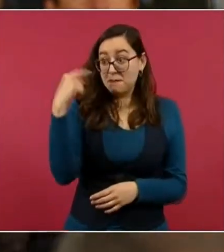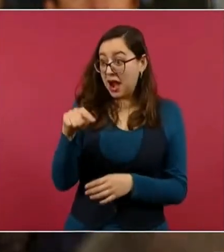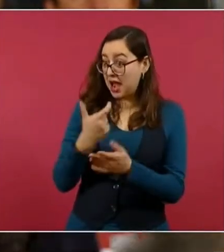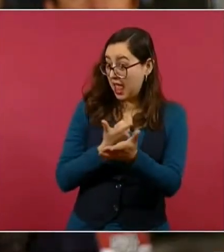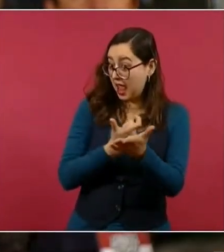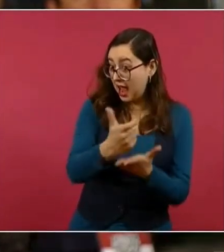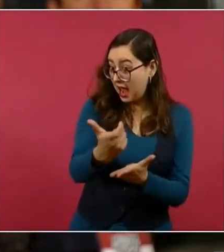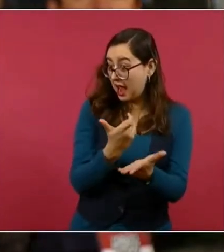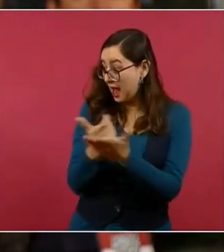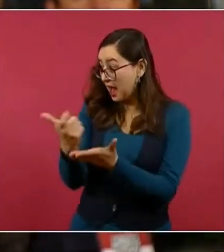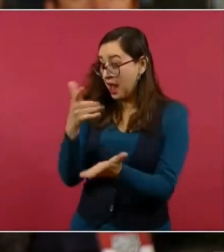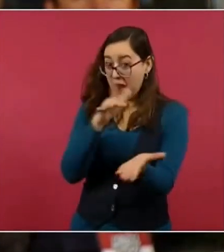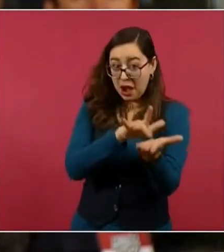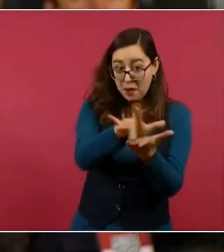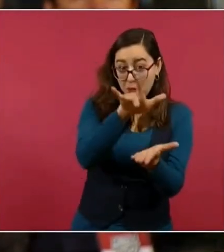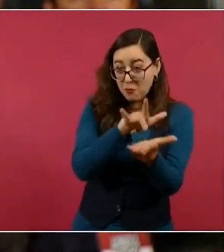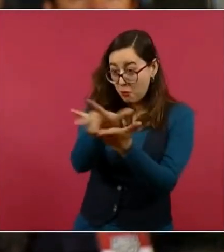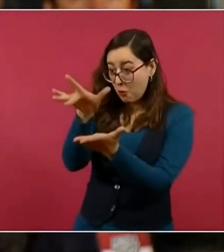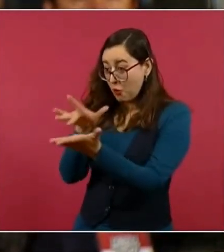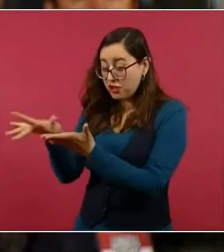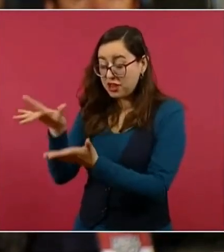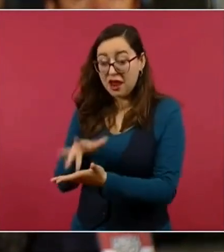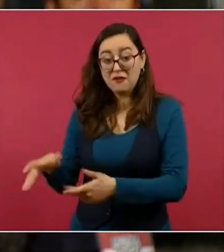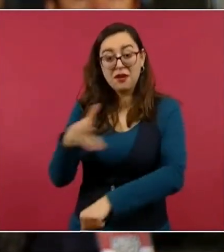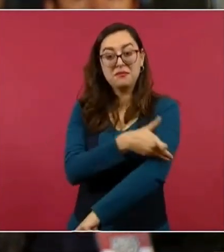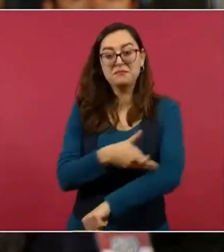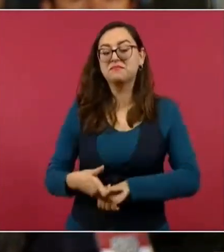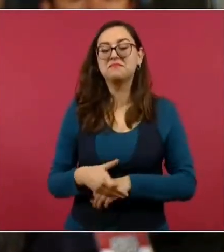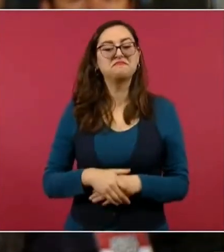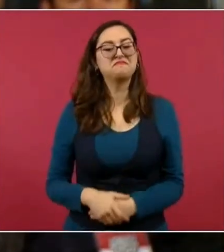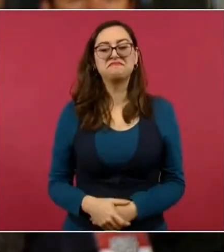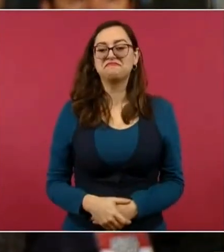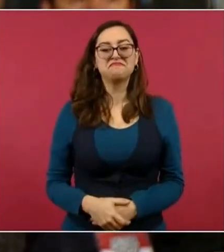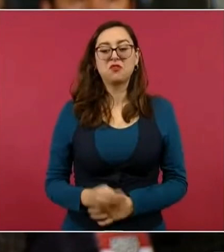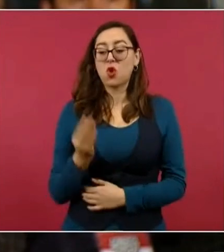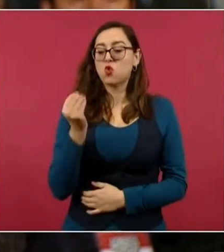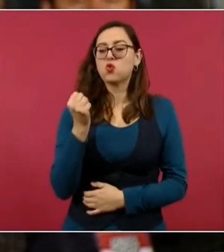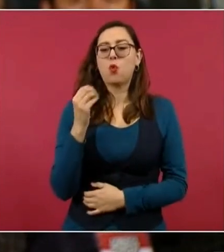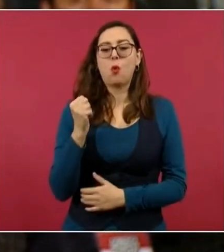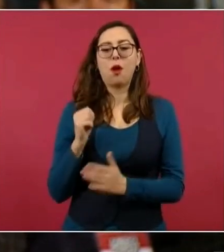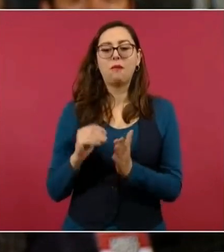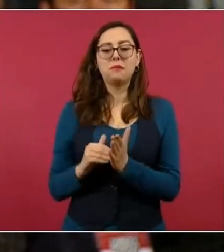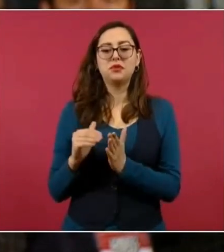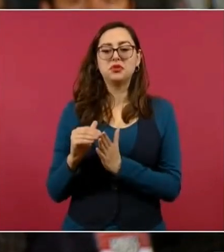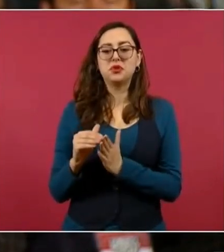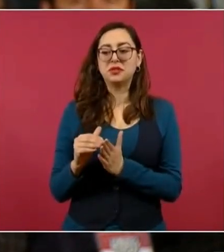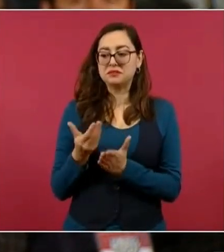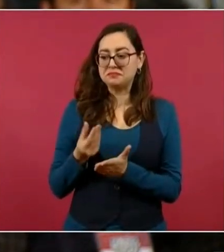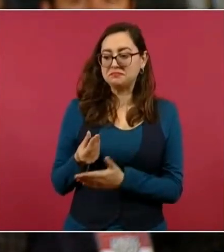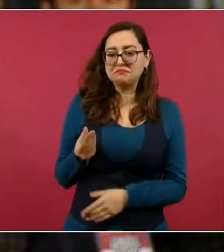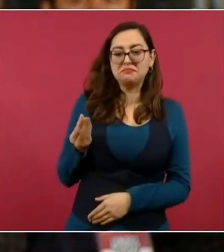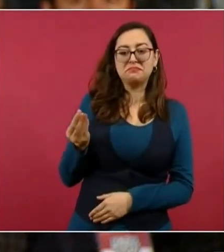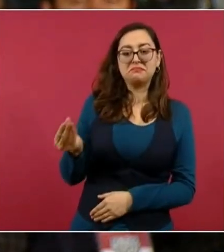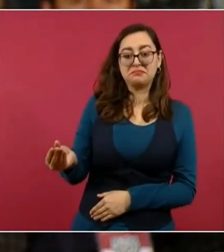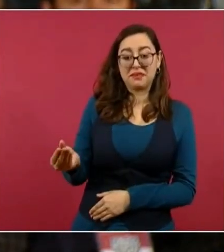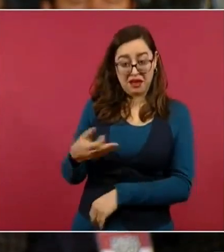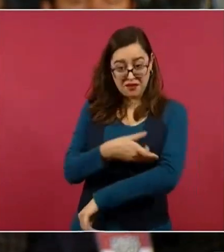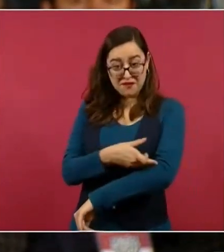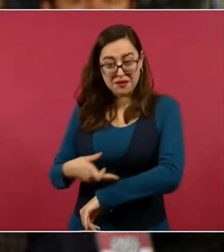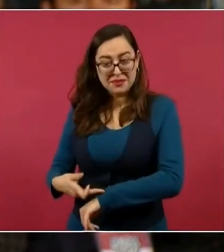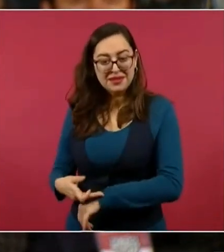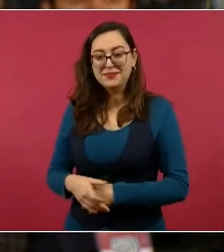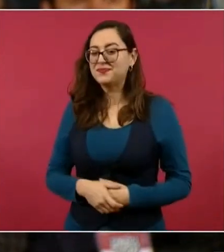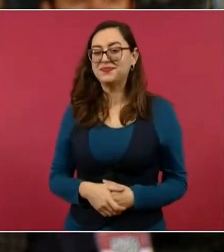extraordinariamente fuera de presupuesto, sólo se gastaron nueve millones, ni siquiera fue para atender a las familias, sino para